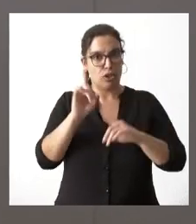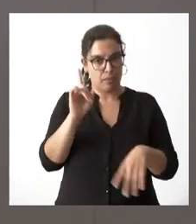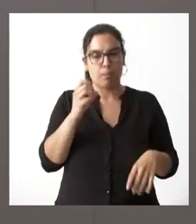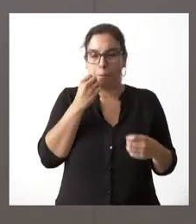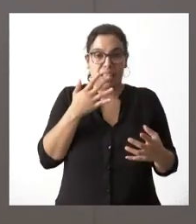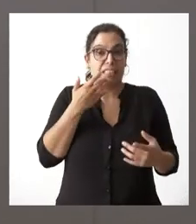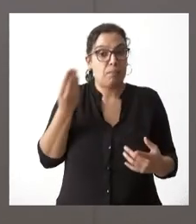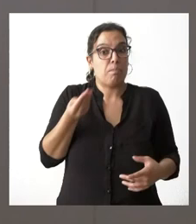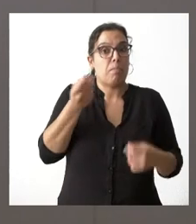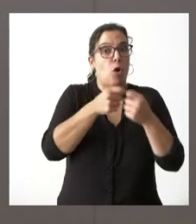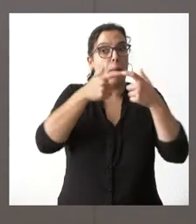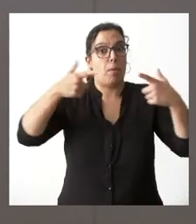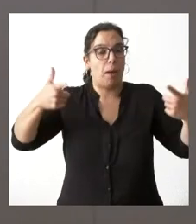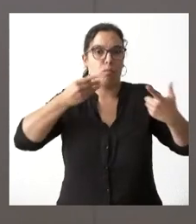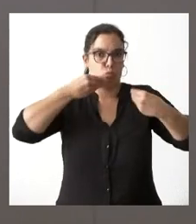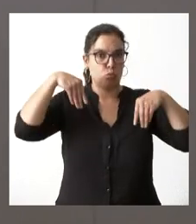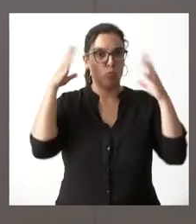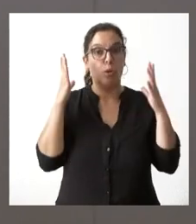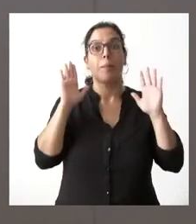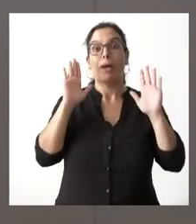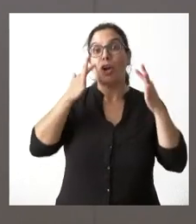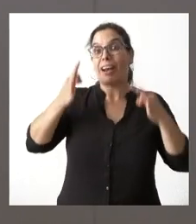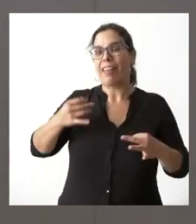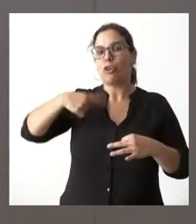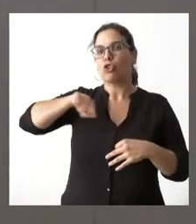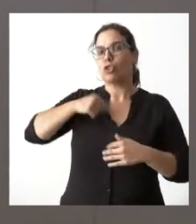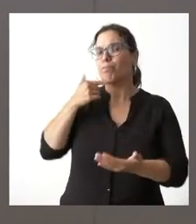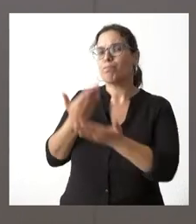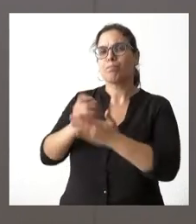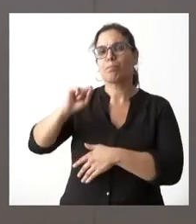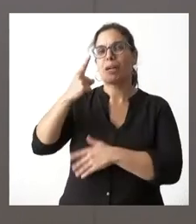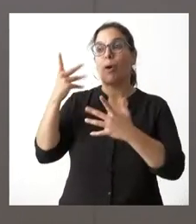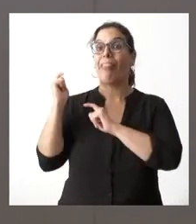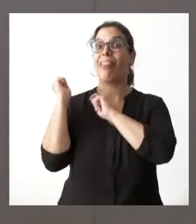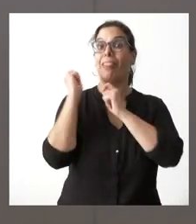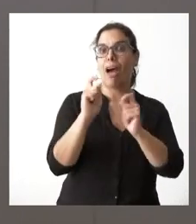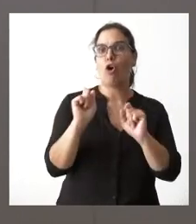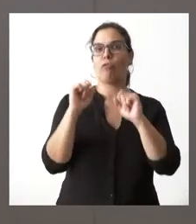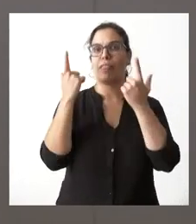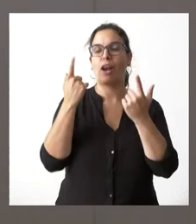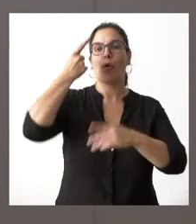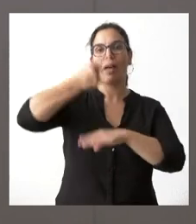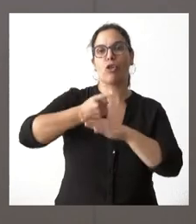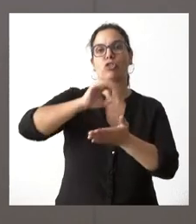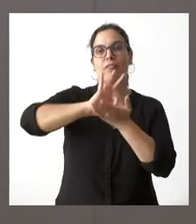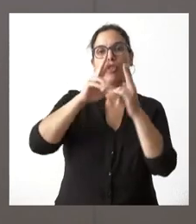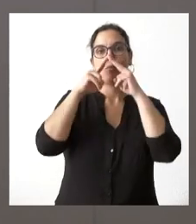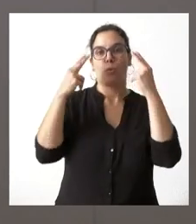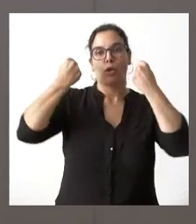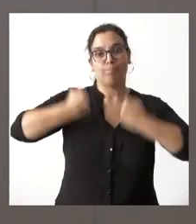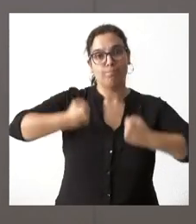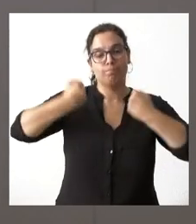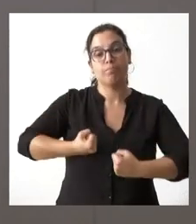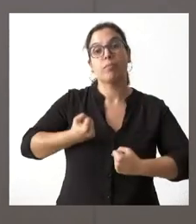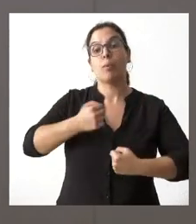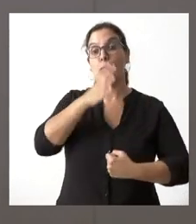recuperando los servicios que subieron antes de la pandemia sino fundamentalmente que se declare obligación de servicio público y ahí seguimos insistiendo en que todas las